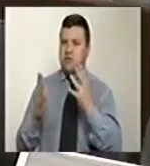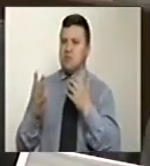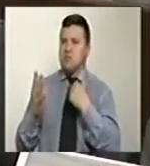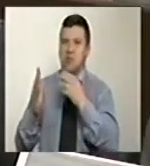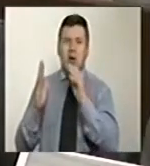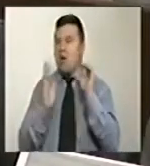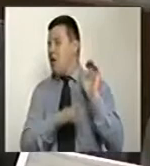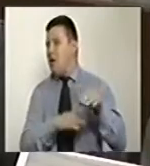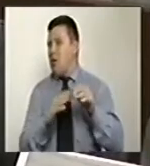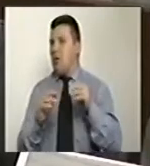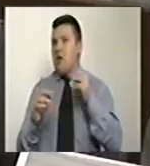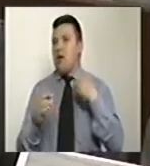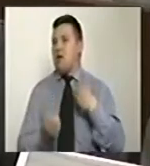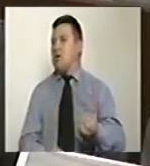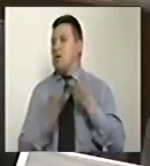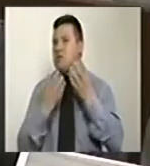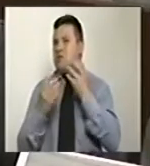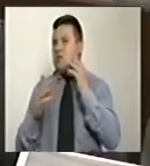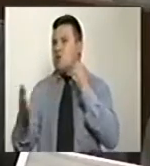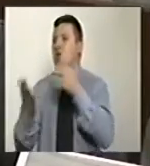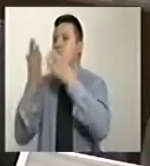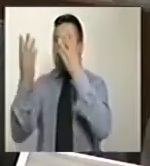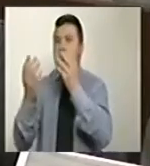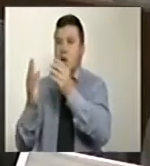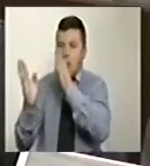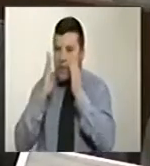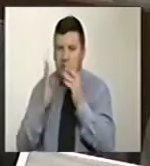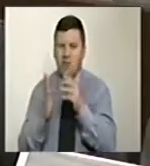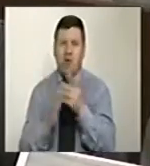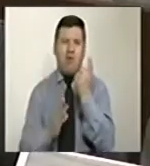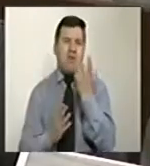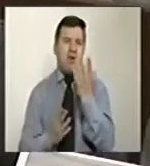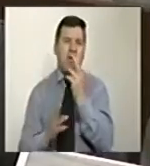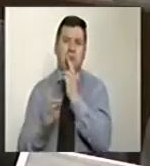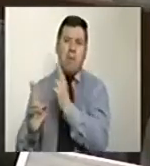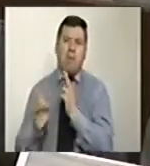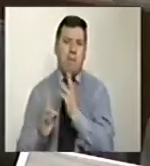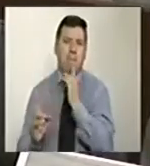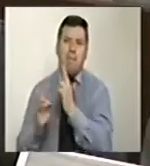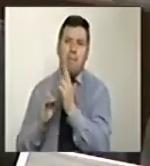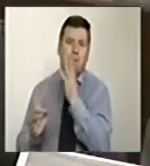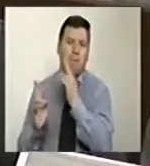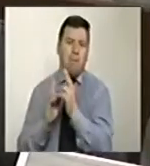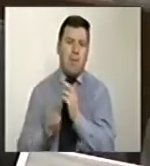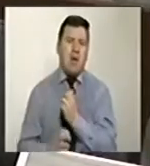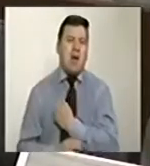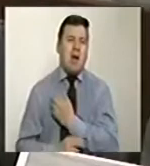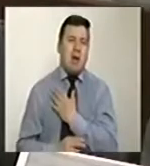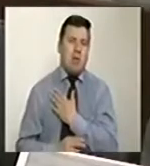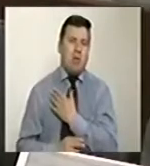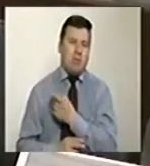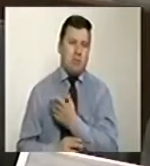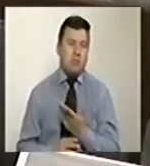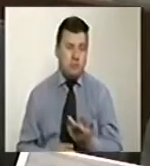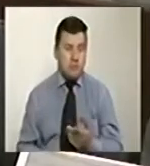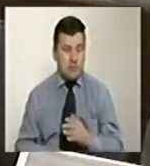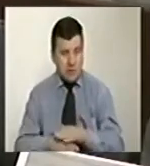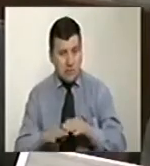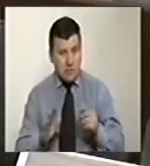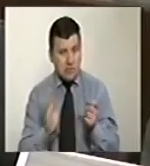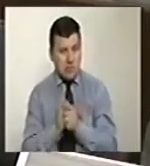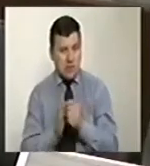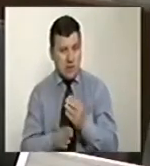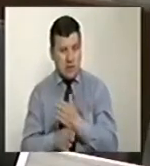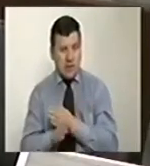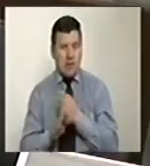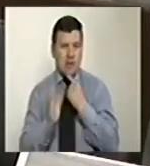desplazada ante la indiferencia o falta de correspondencia sentimental. Como consideración de la